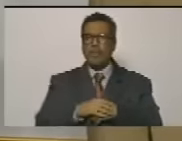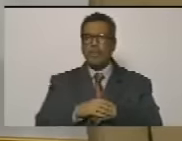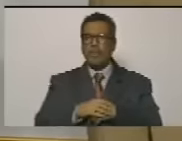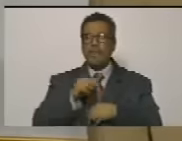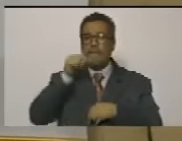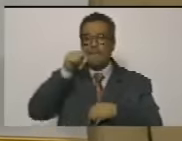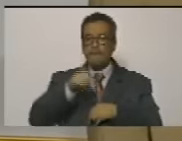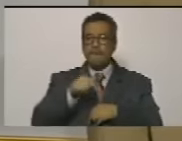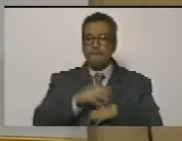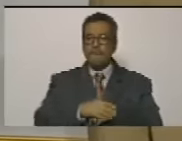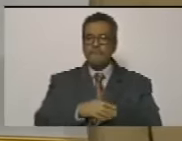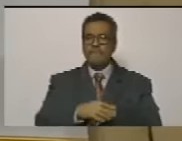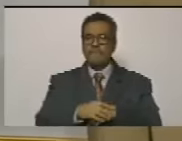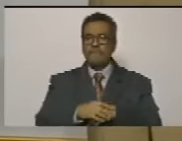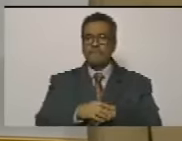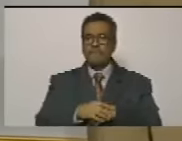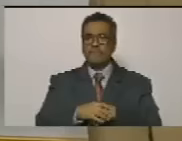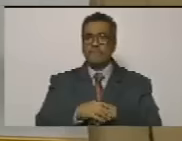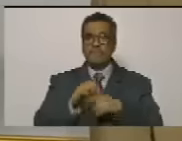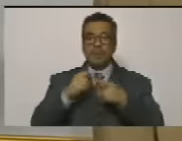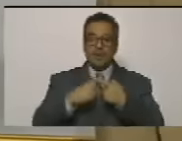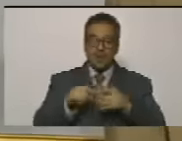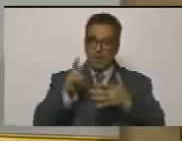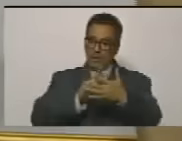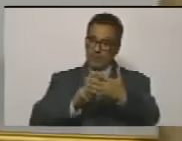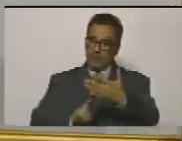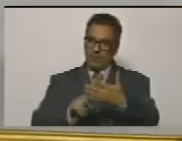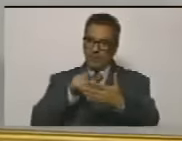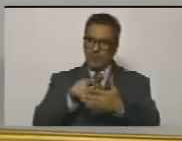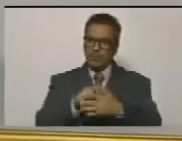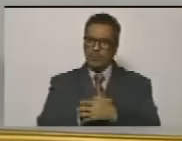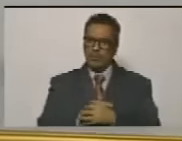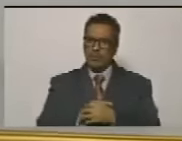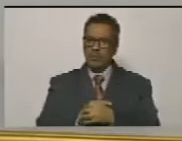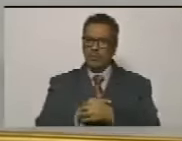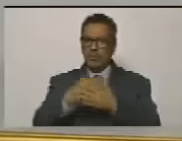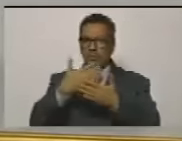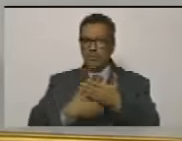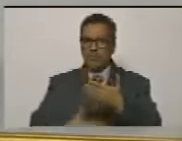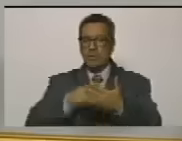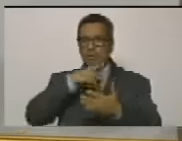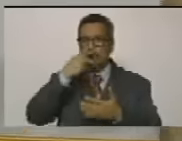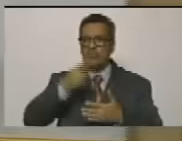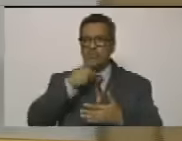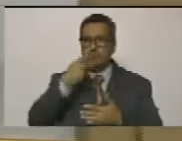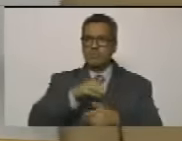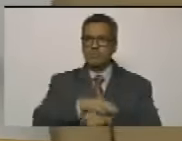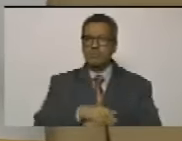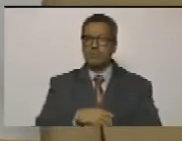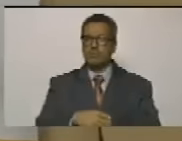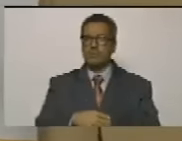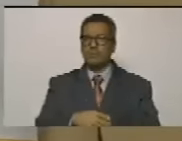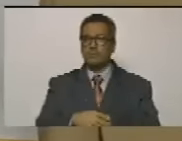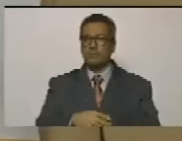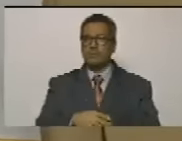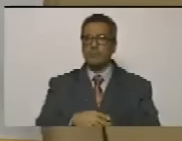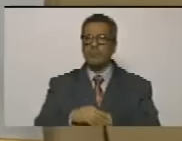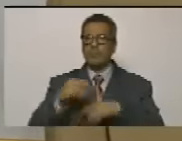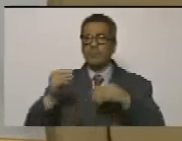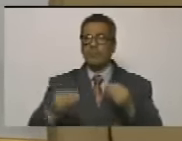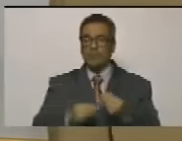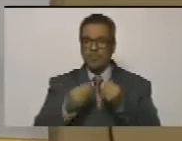aquí en lugar de leer manuales de teoría política o de